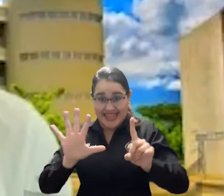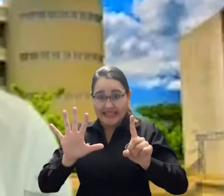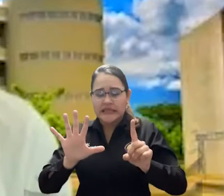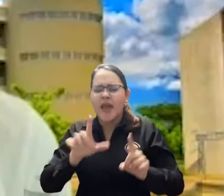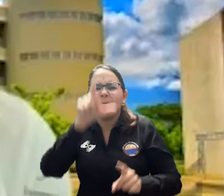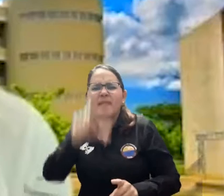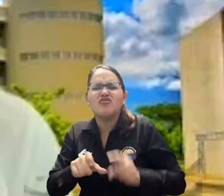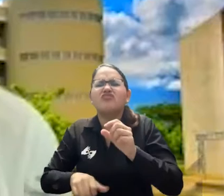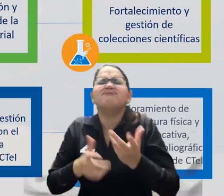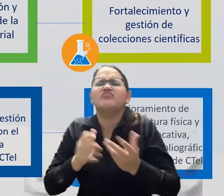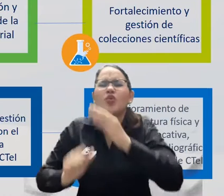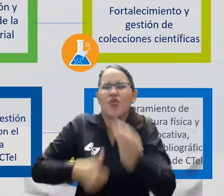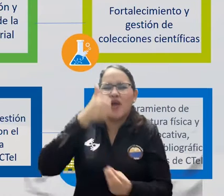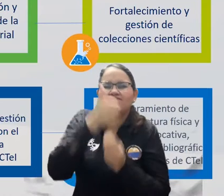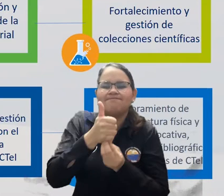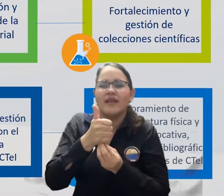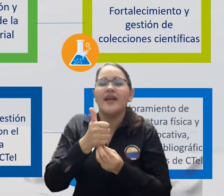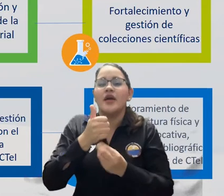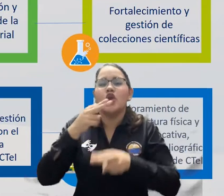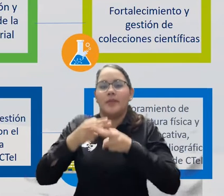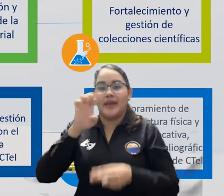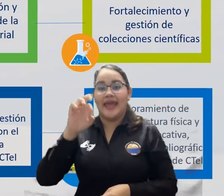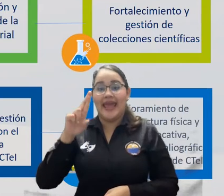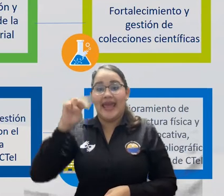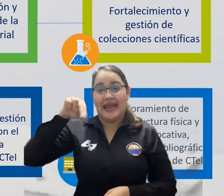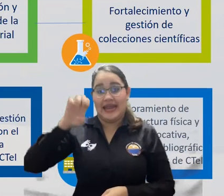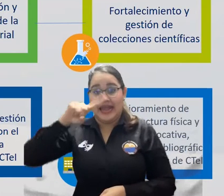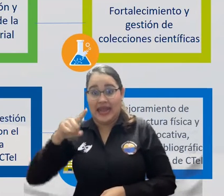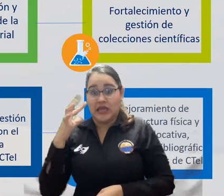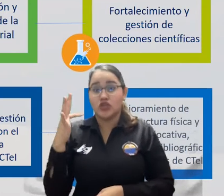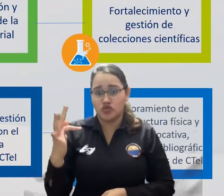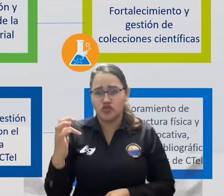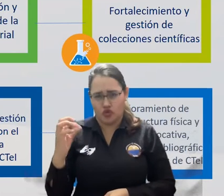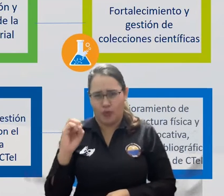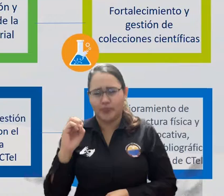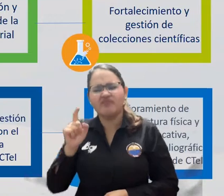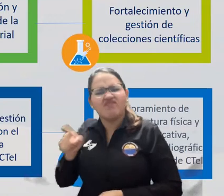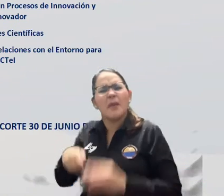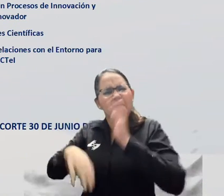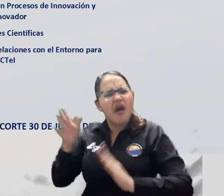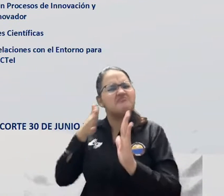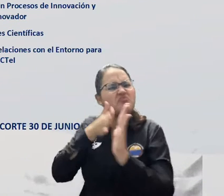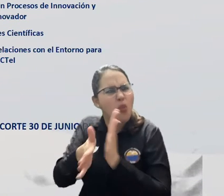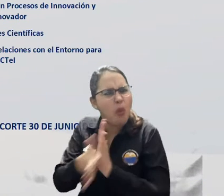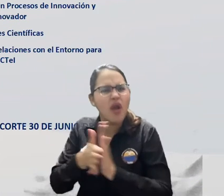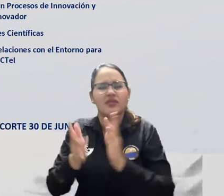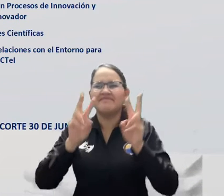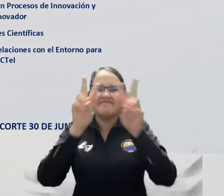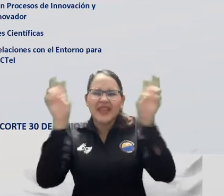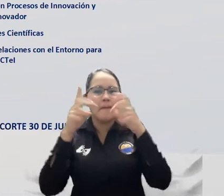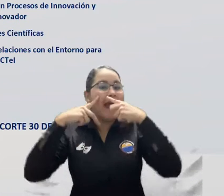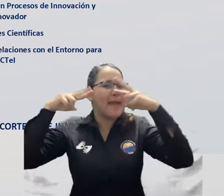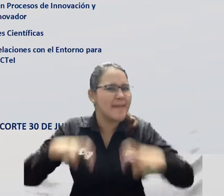Ernesto Galvis Lista, compartieron de manera pública y abierta con los asistentes los aspectos más relevantes logrados en el área de